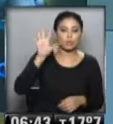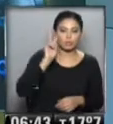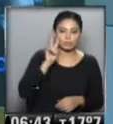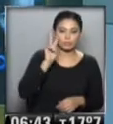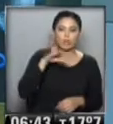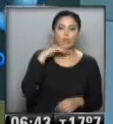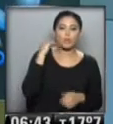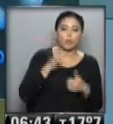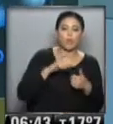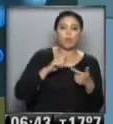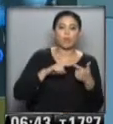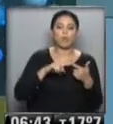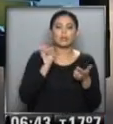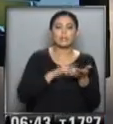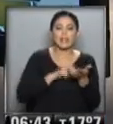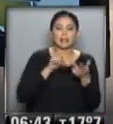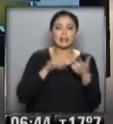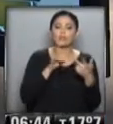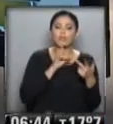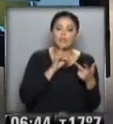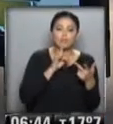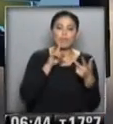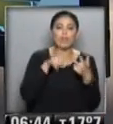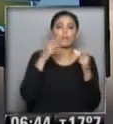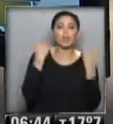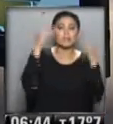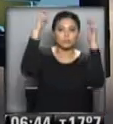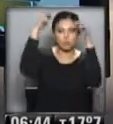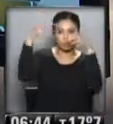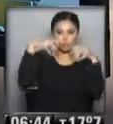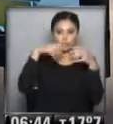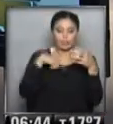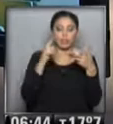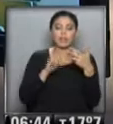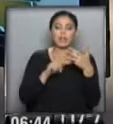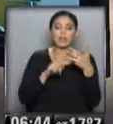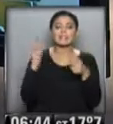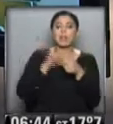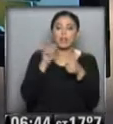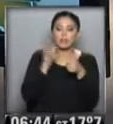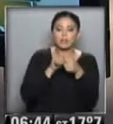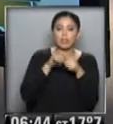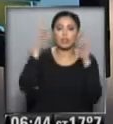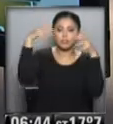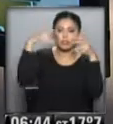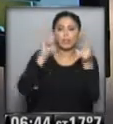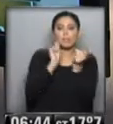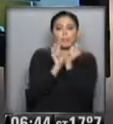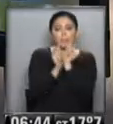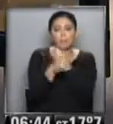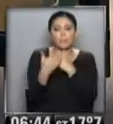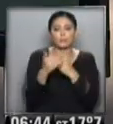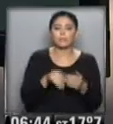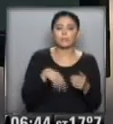...jujuy, Salta, Tucumán, probabilidad de lluvia... ...ay, Santiago del Estero también, va a ir mejorando pero muy despacito... ...en La Rioja, alguna